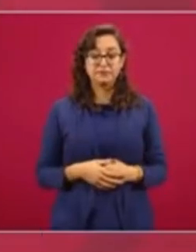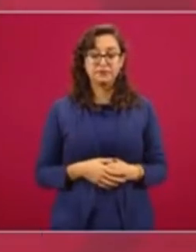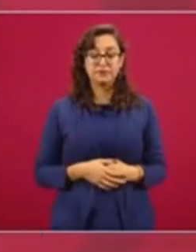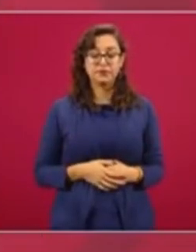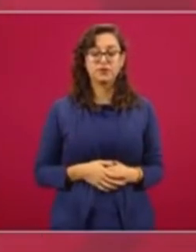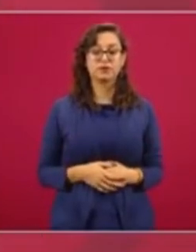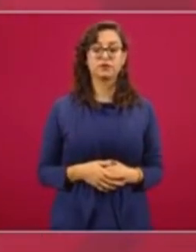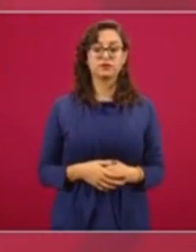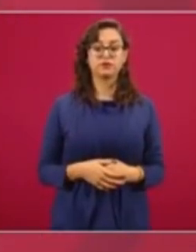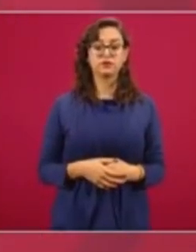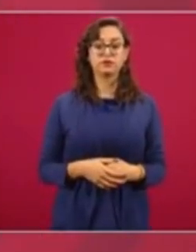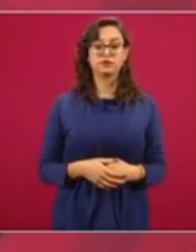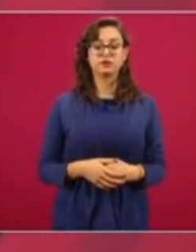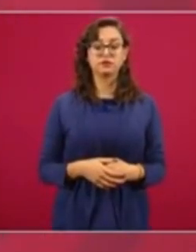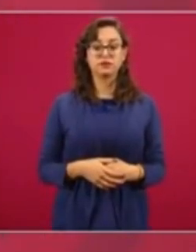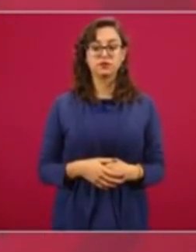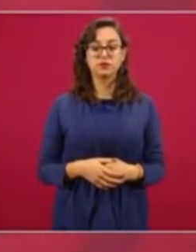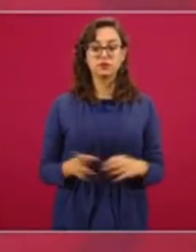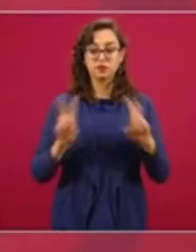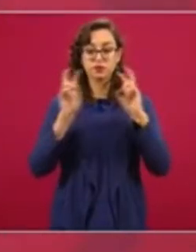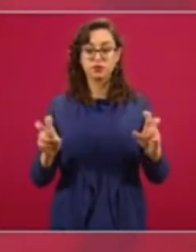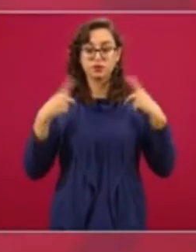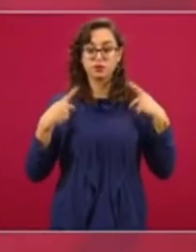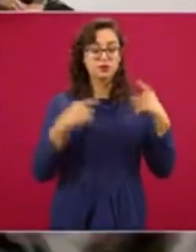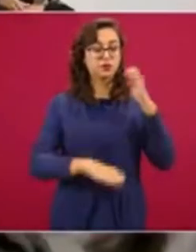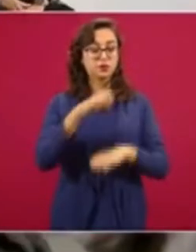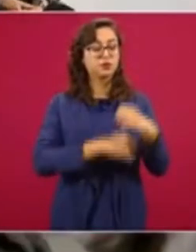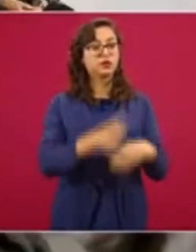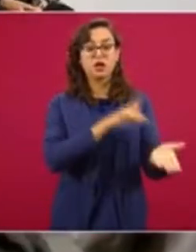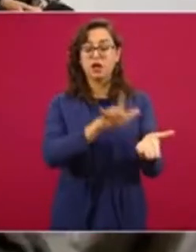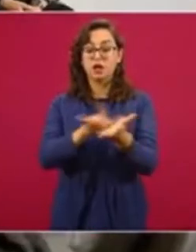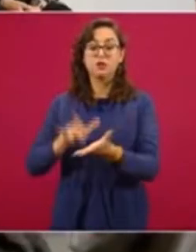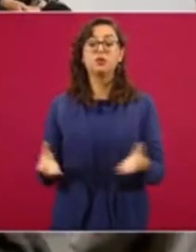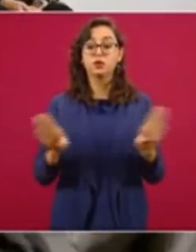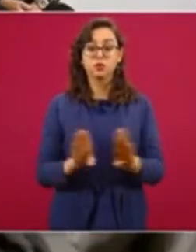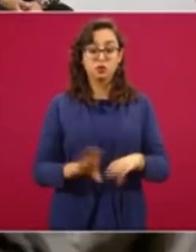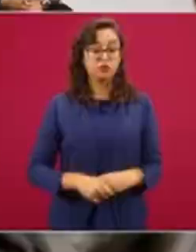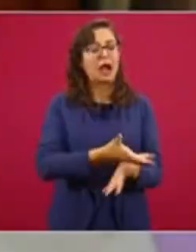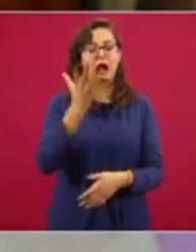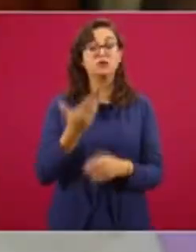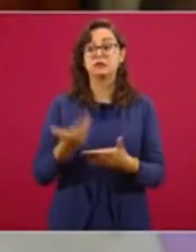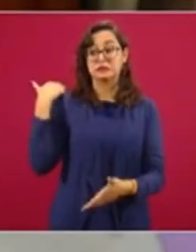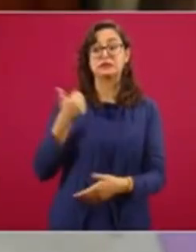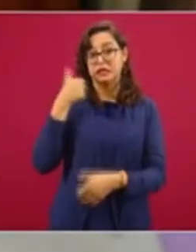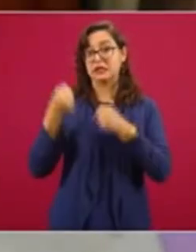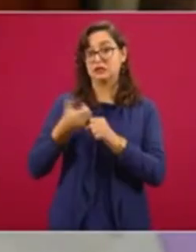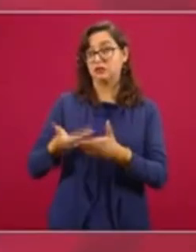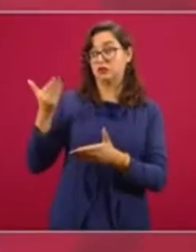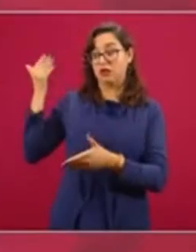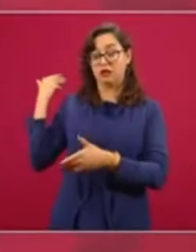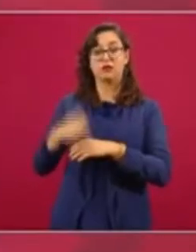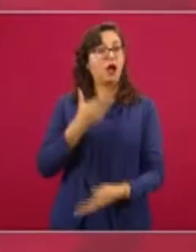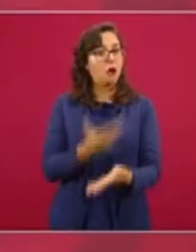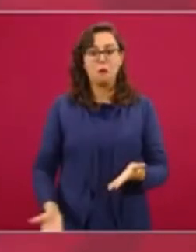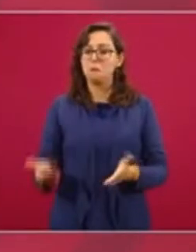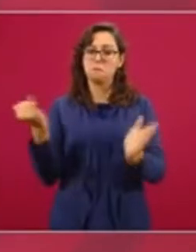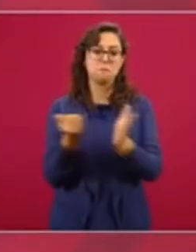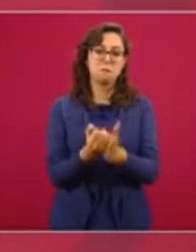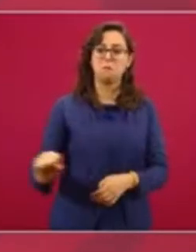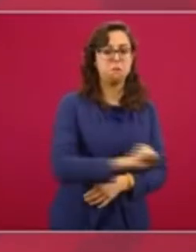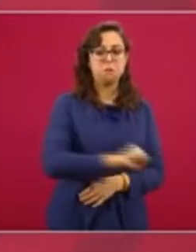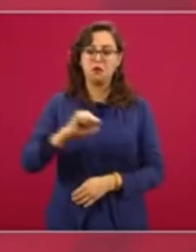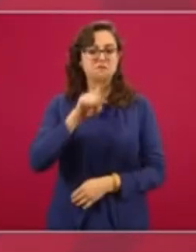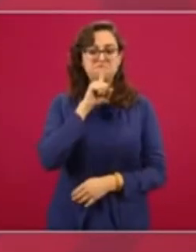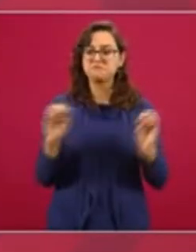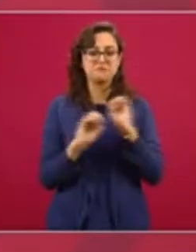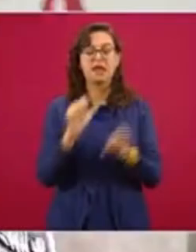En el caso de cómo apoyamos a los empresarios, los apoyamos porque no aumentan impuestos, ni va a haber aumentos de impuestos en términos